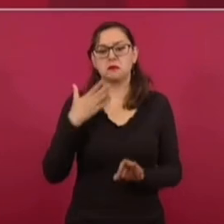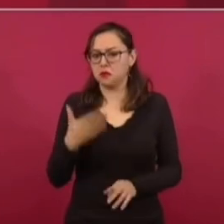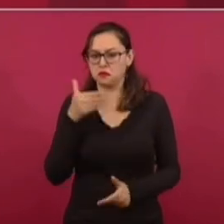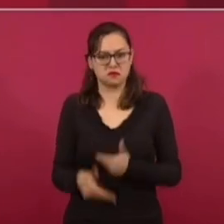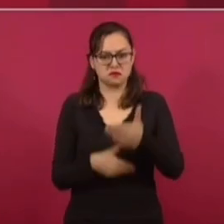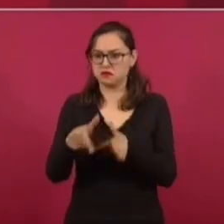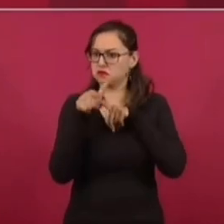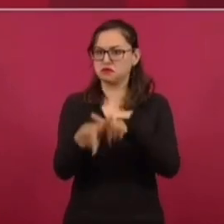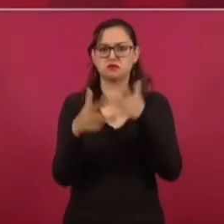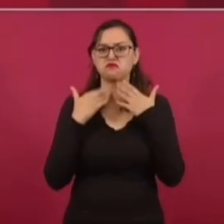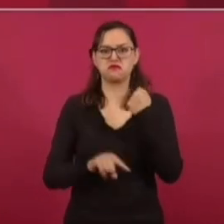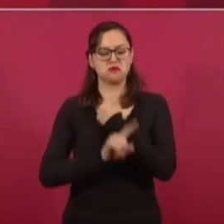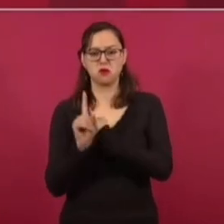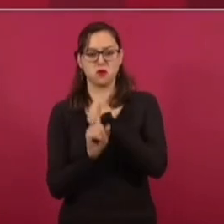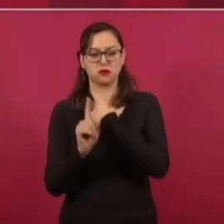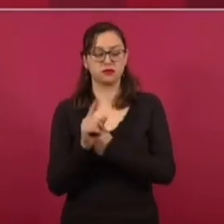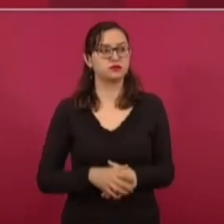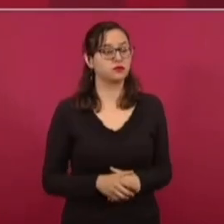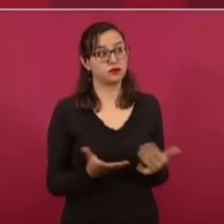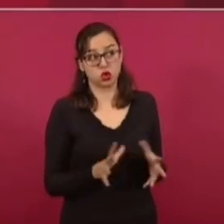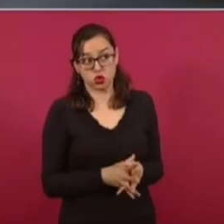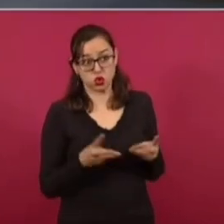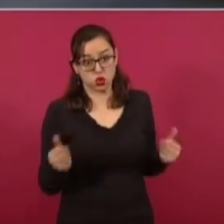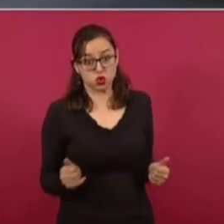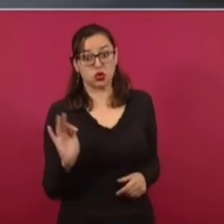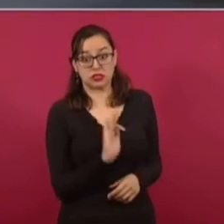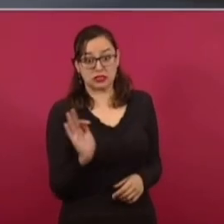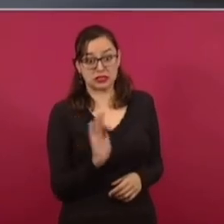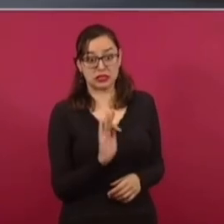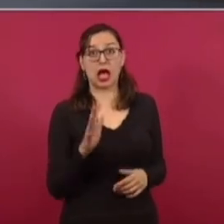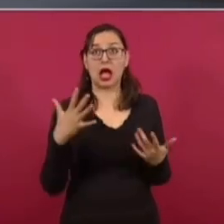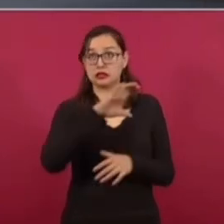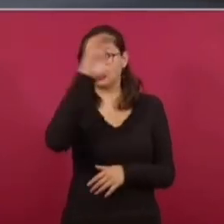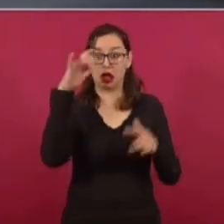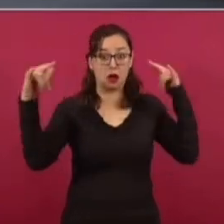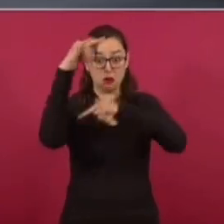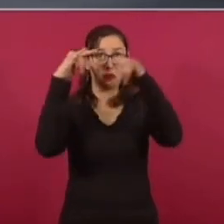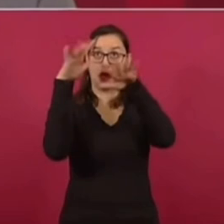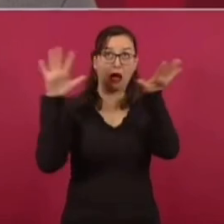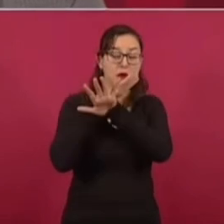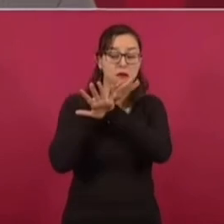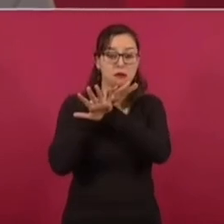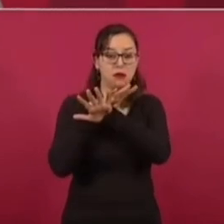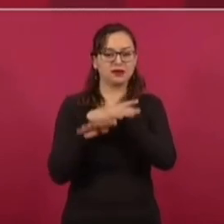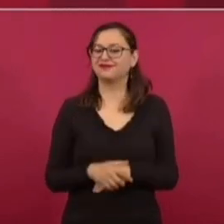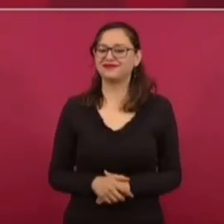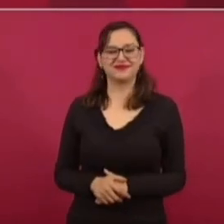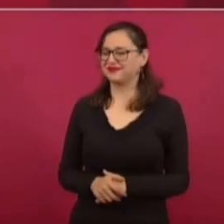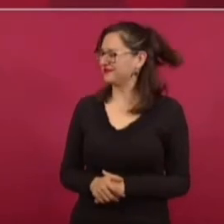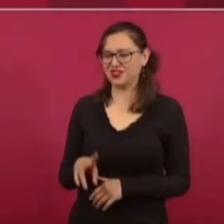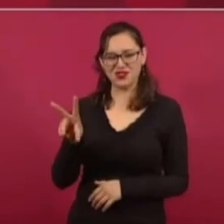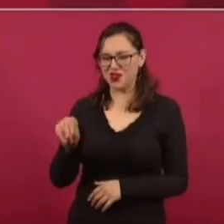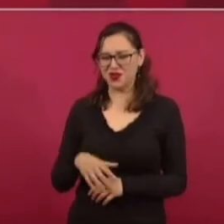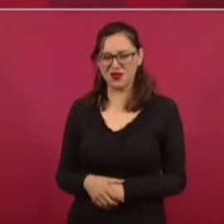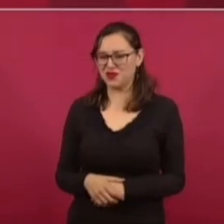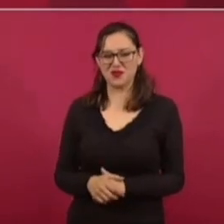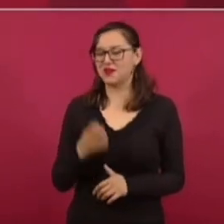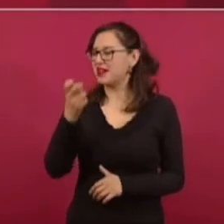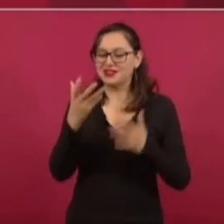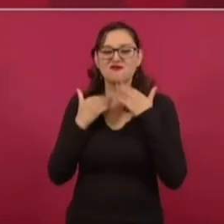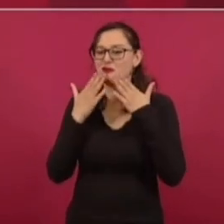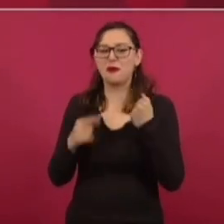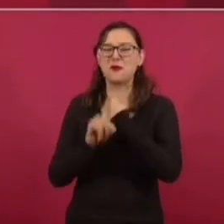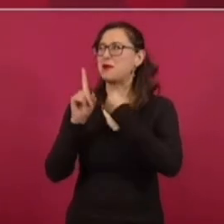hacia adelante. Pero parte de la solución podría ser el replanteamiento del diseño del espacio aéreo. No, eso no, eso no. Esa es una maniobra de